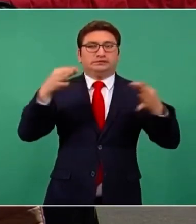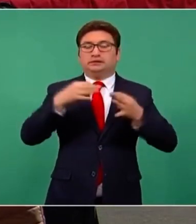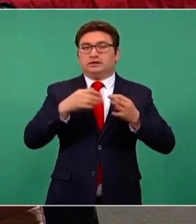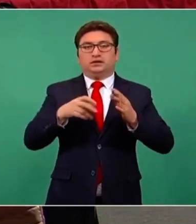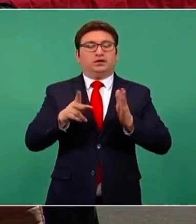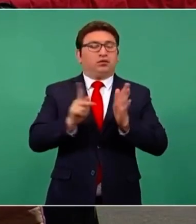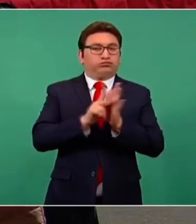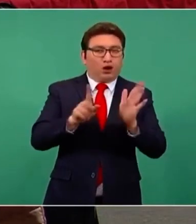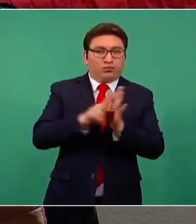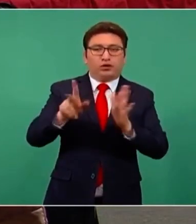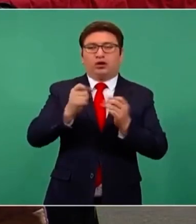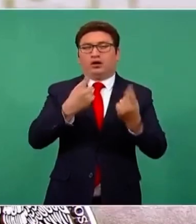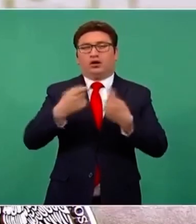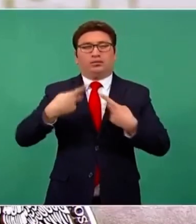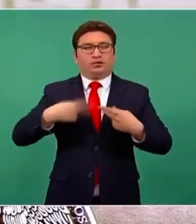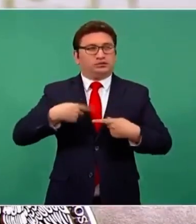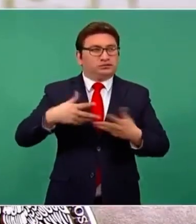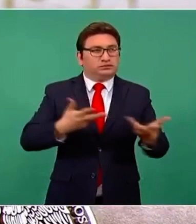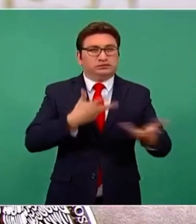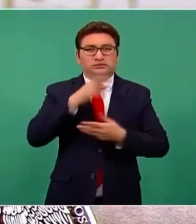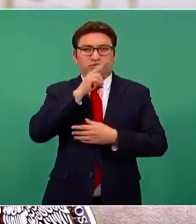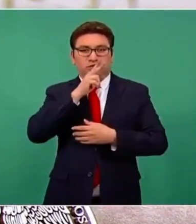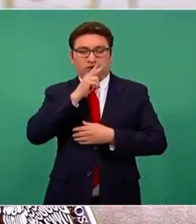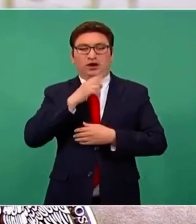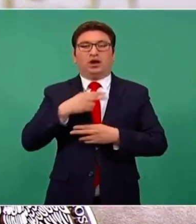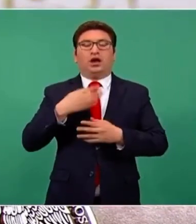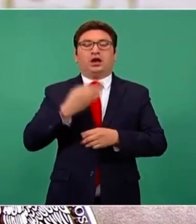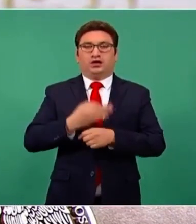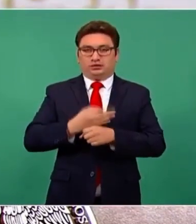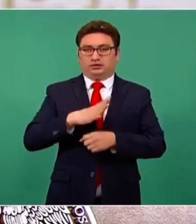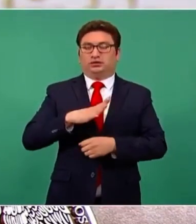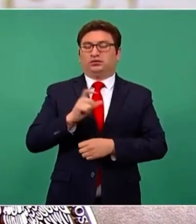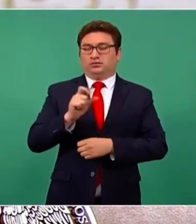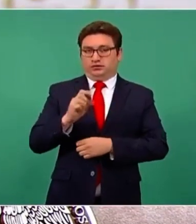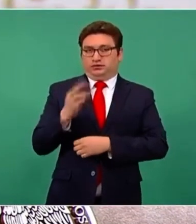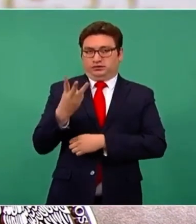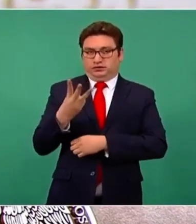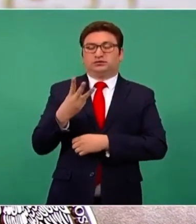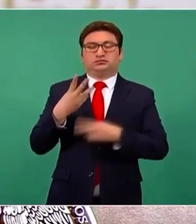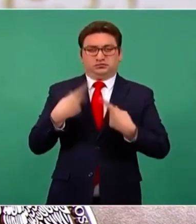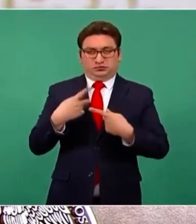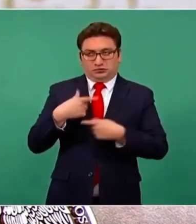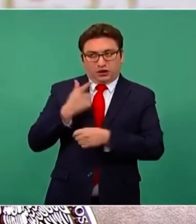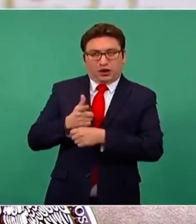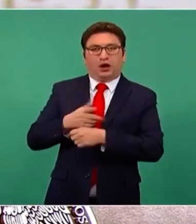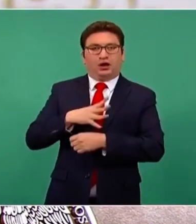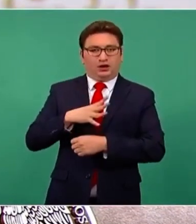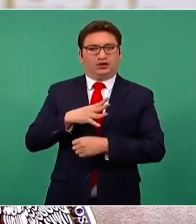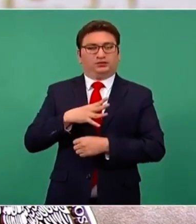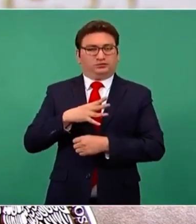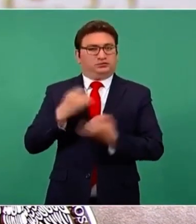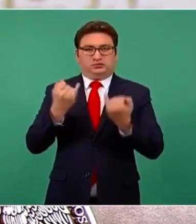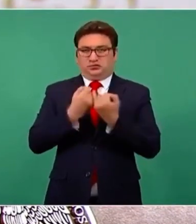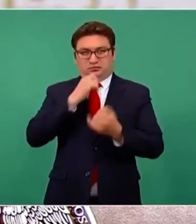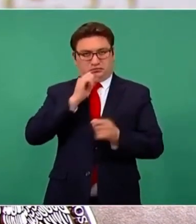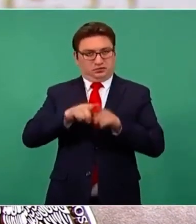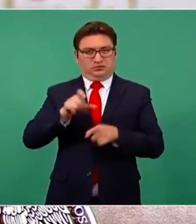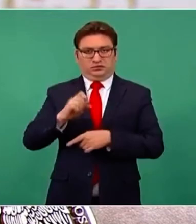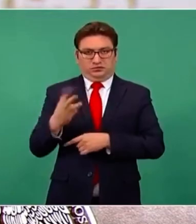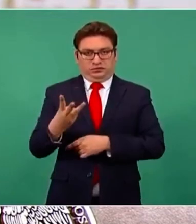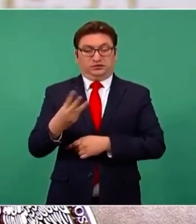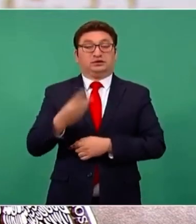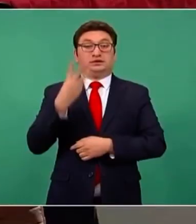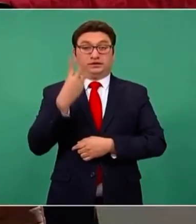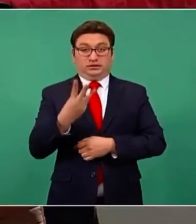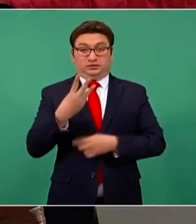algunos segmentos de la sociedad. Hasta el momento tenemos 23 muestras identificadas de igual número de personas, tres que